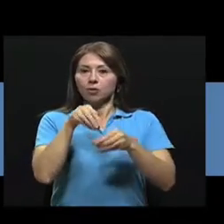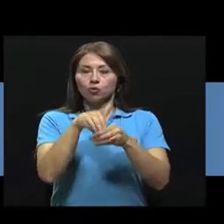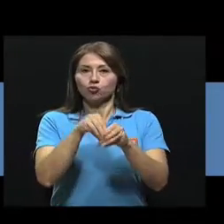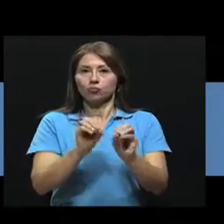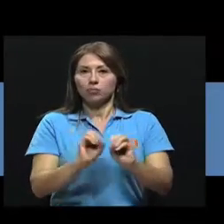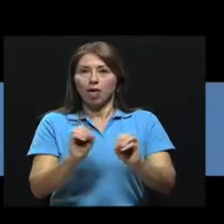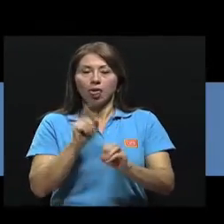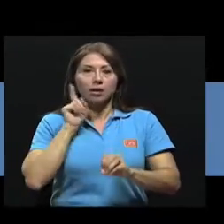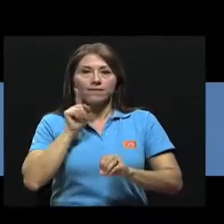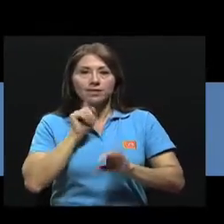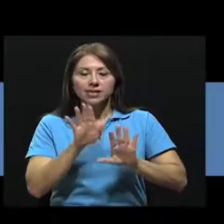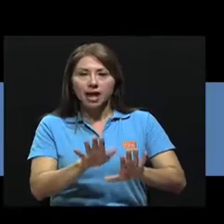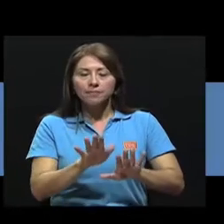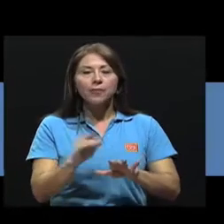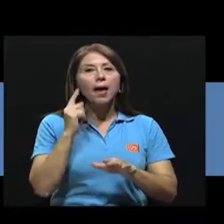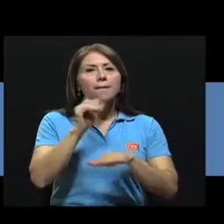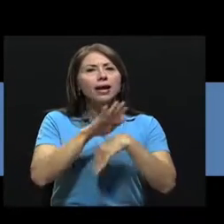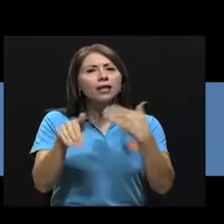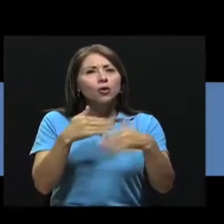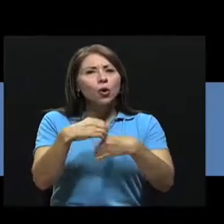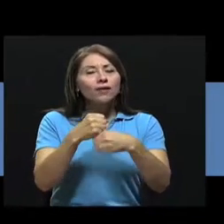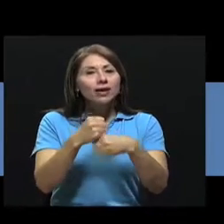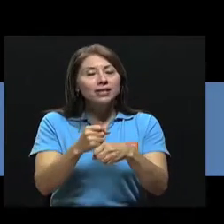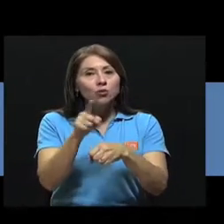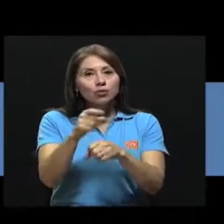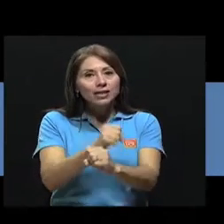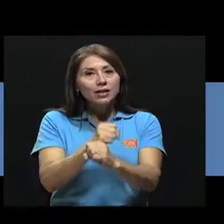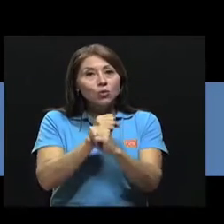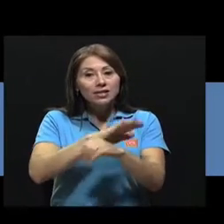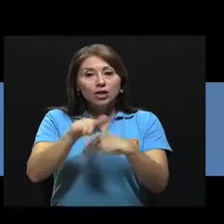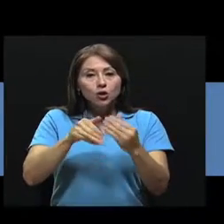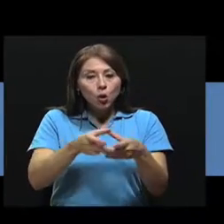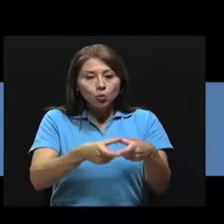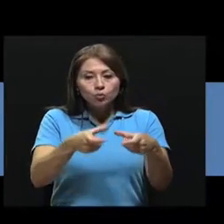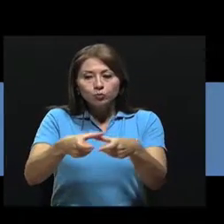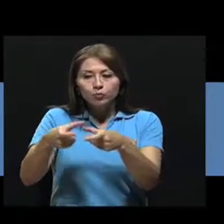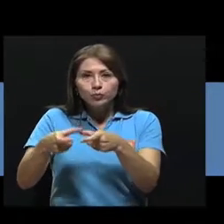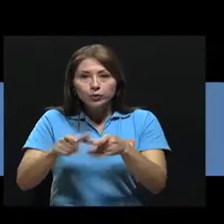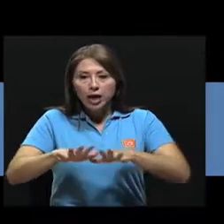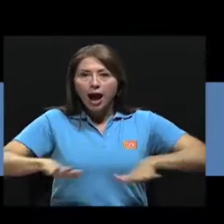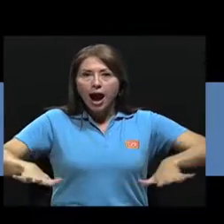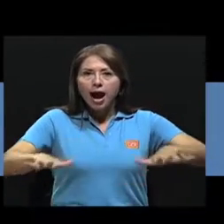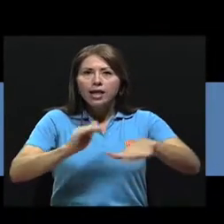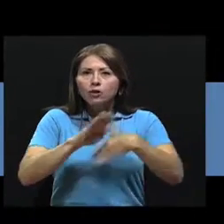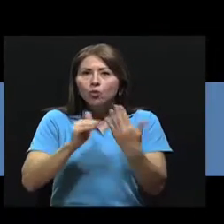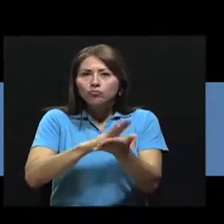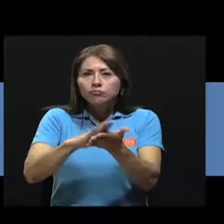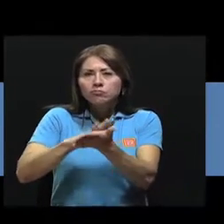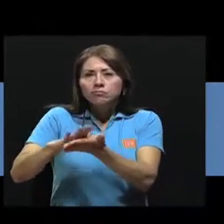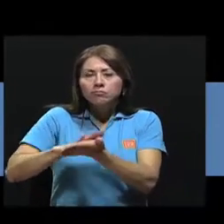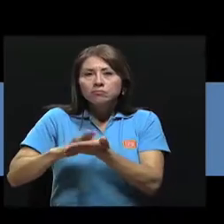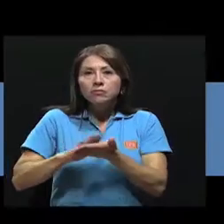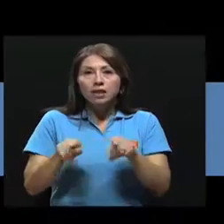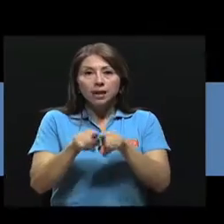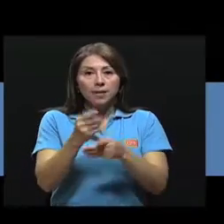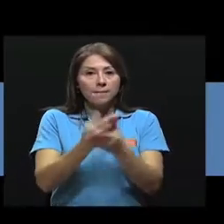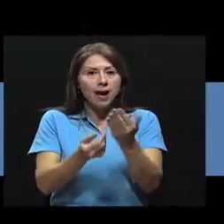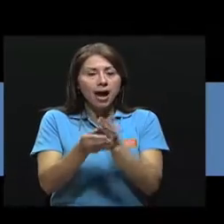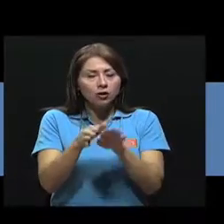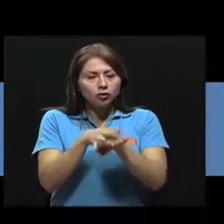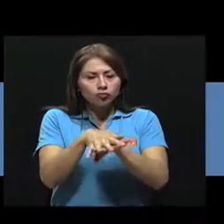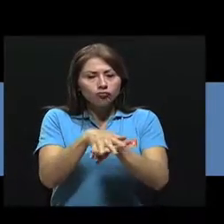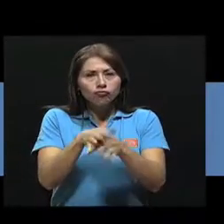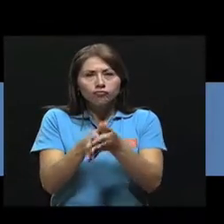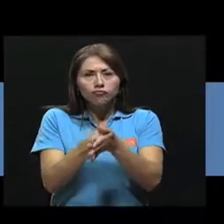utensilios y el área en donde realizará la preparación. Lavarse las manos y uñas con agua potable y jabón antes de comenzar.